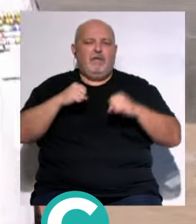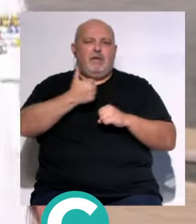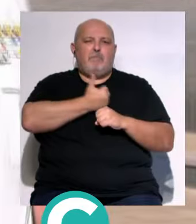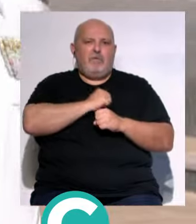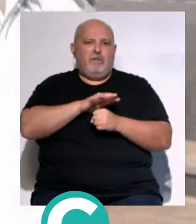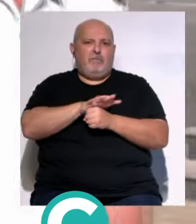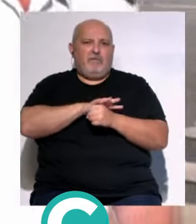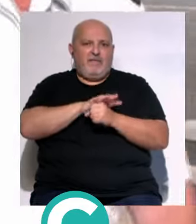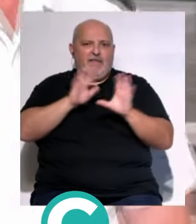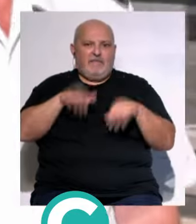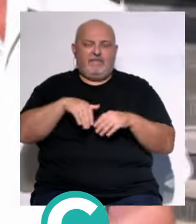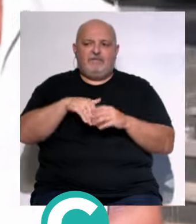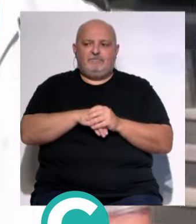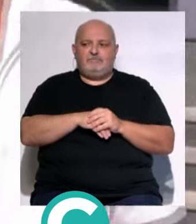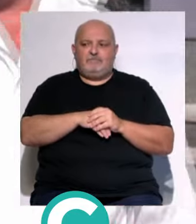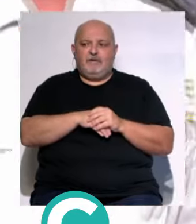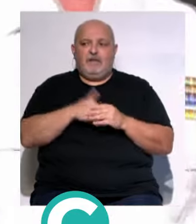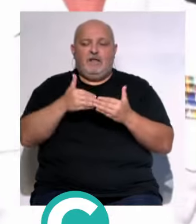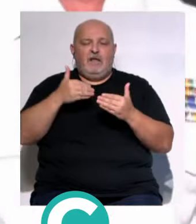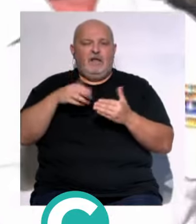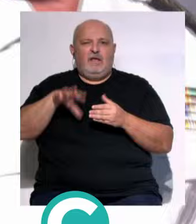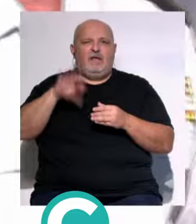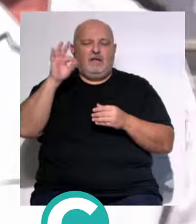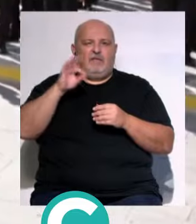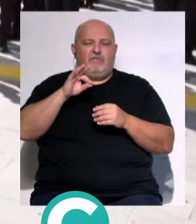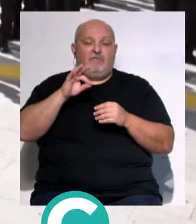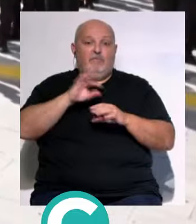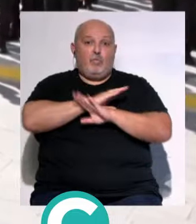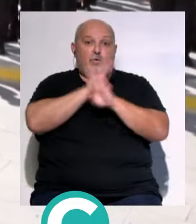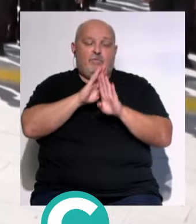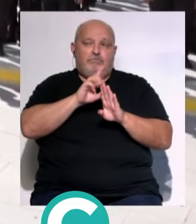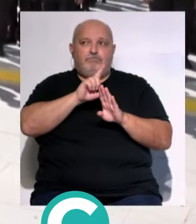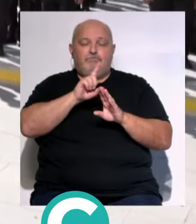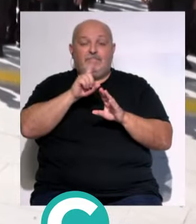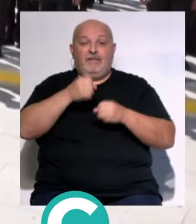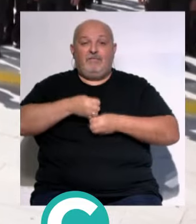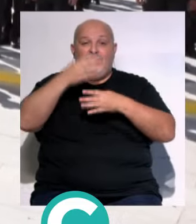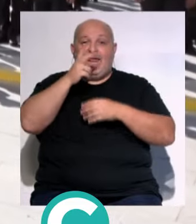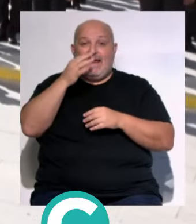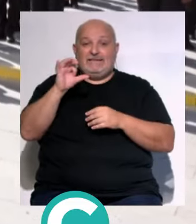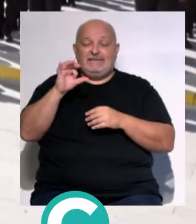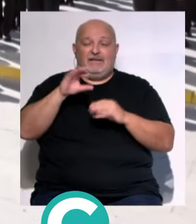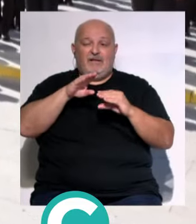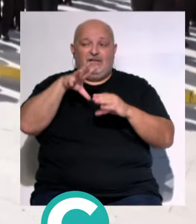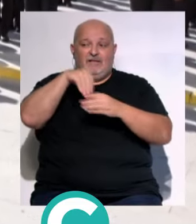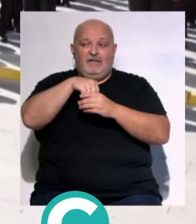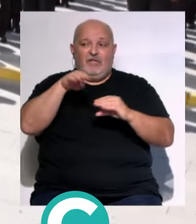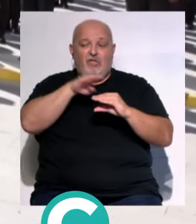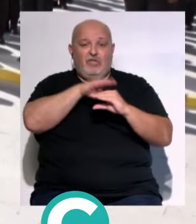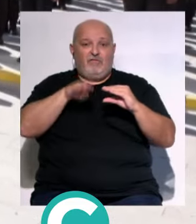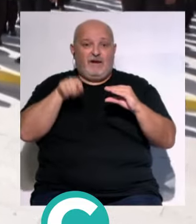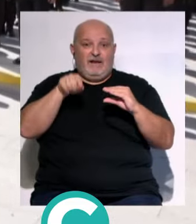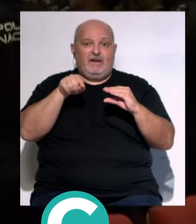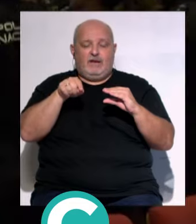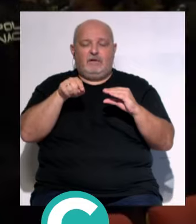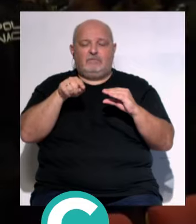comisarías de la provincia de Cádiz... ...antes de optar a su destino final... ...el edificio Heracles en el recinto interior de la zona